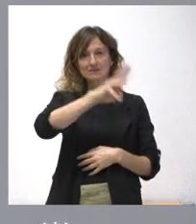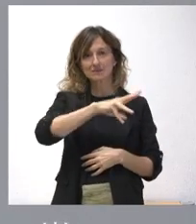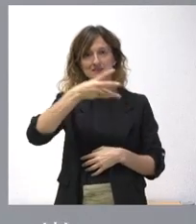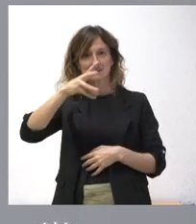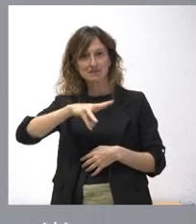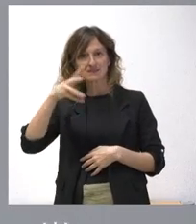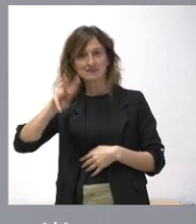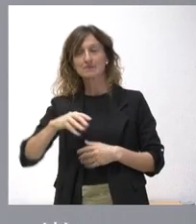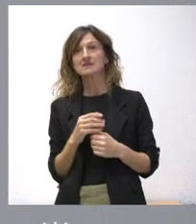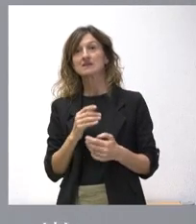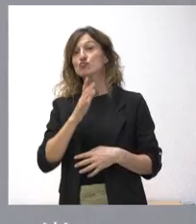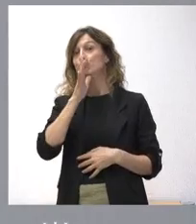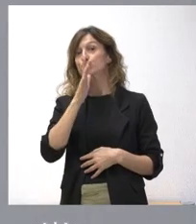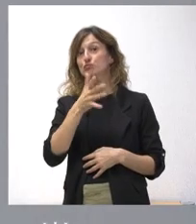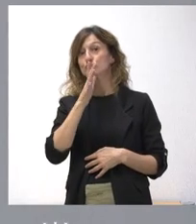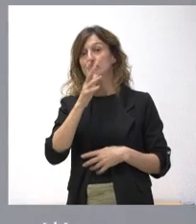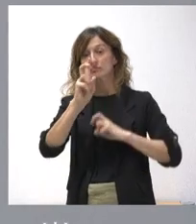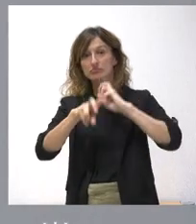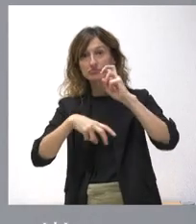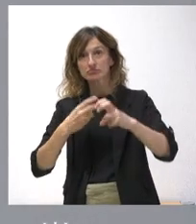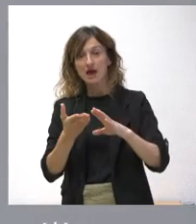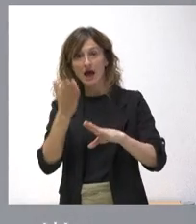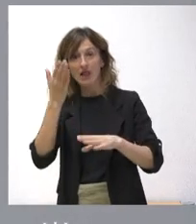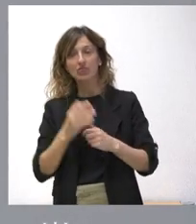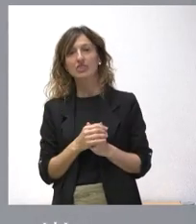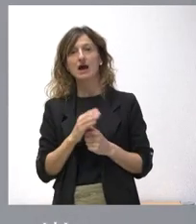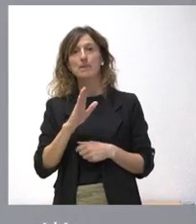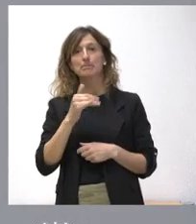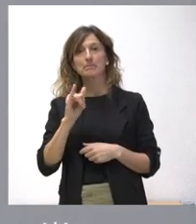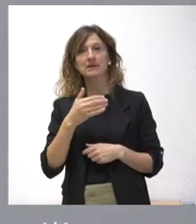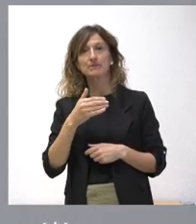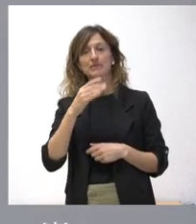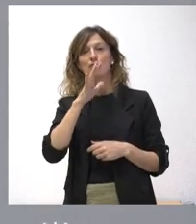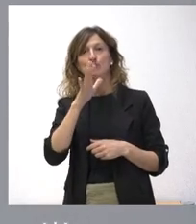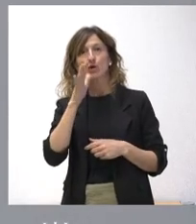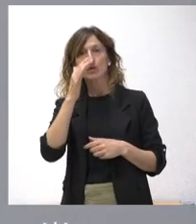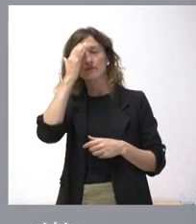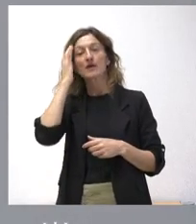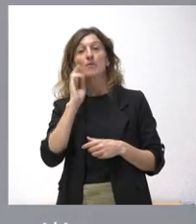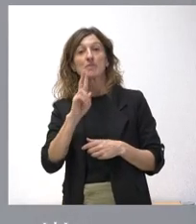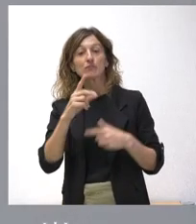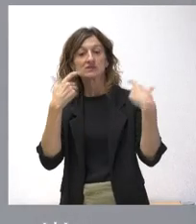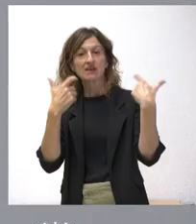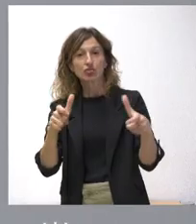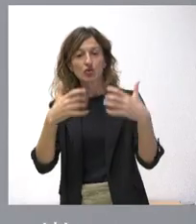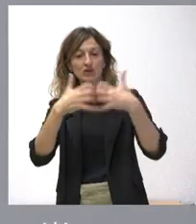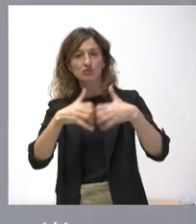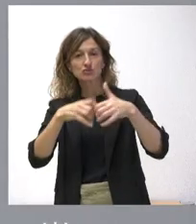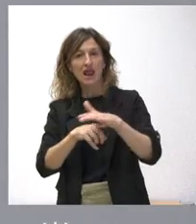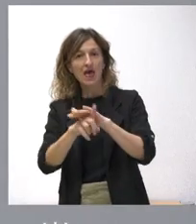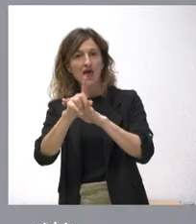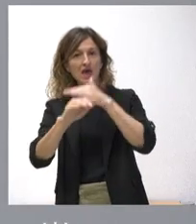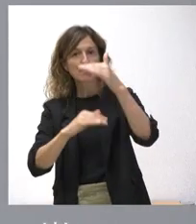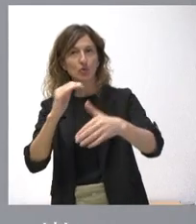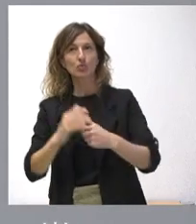Saben ustedes que las causas fundamentales de esta actualización analiza del crecimiento es la favorable evolución del sector industrial, que sigue